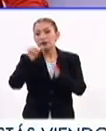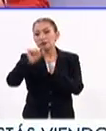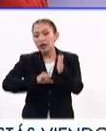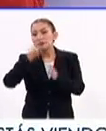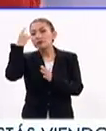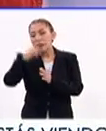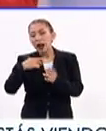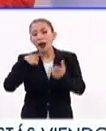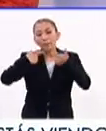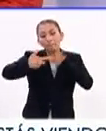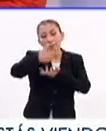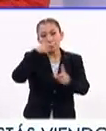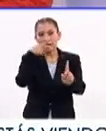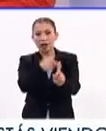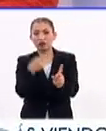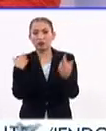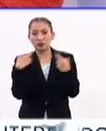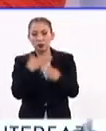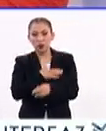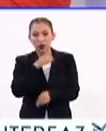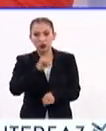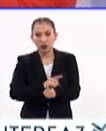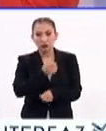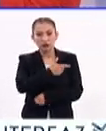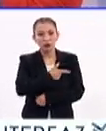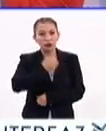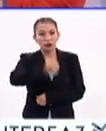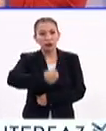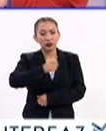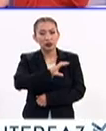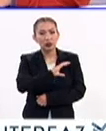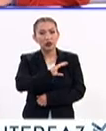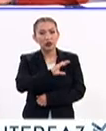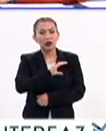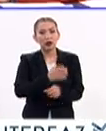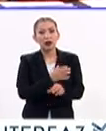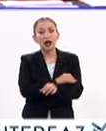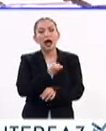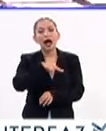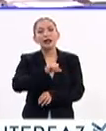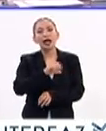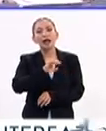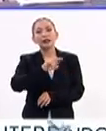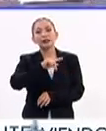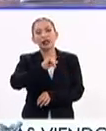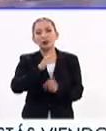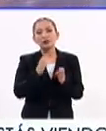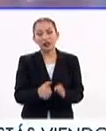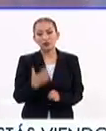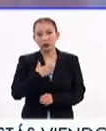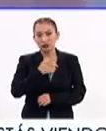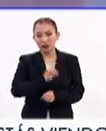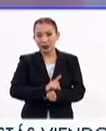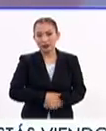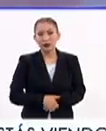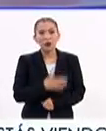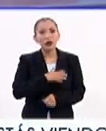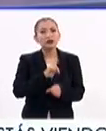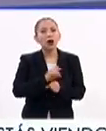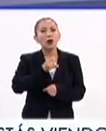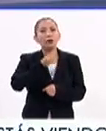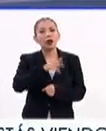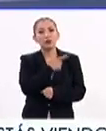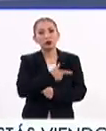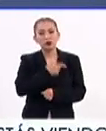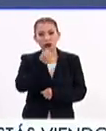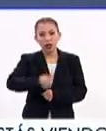precisamente para establecer un diálogo directo con ellos. Muy buenos días, saludo con mucho gusto a mi queridísima compañera, Ana Cristina Olvera. Ana Cristina, ¿cómo estás? Muy buenos días. Muy buenos días,